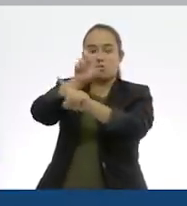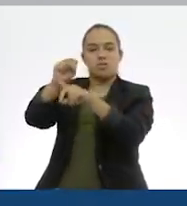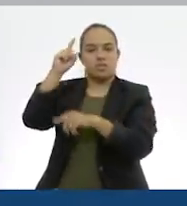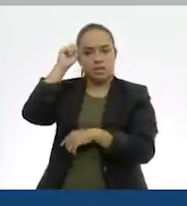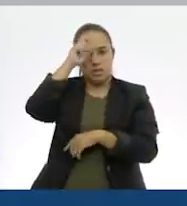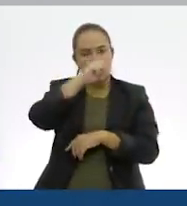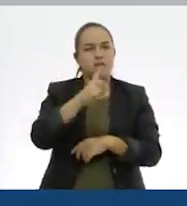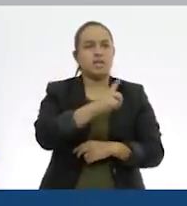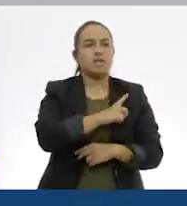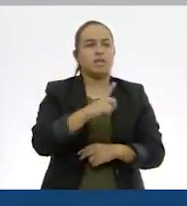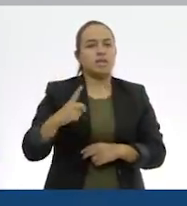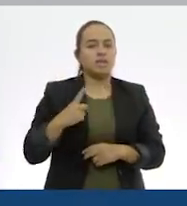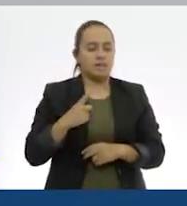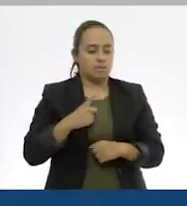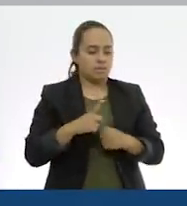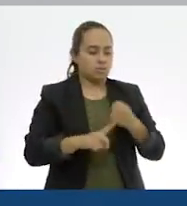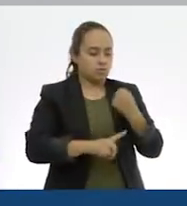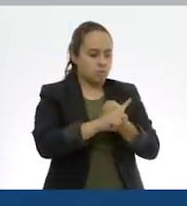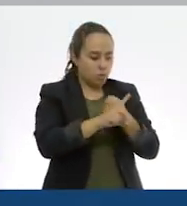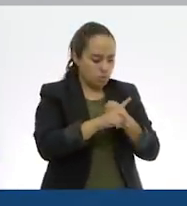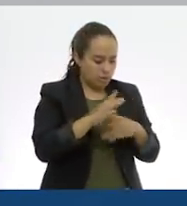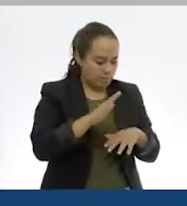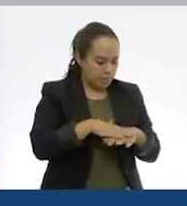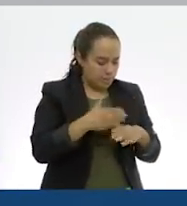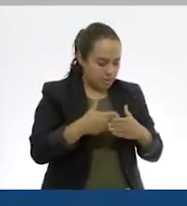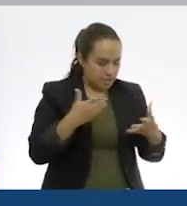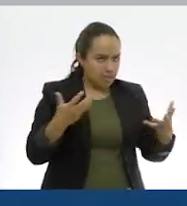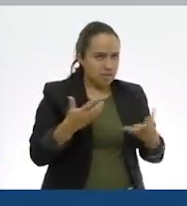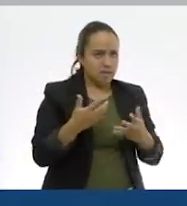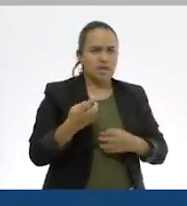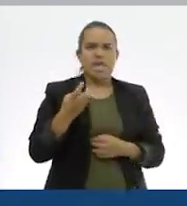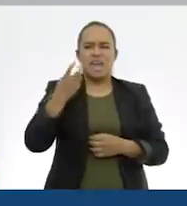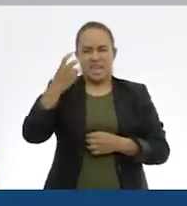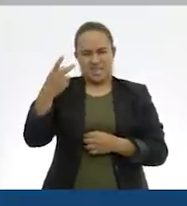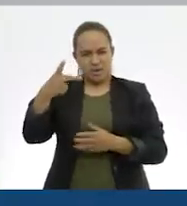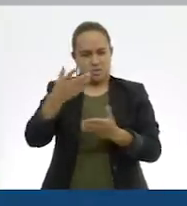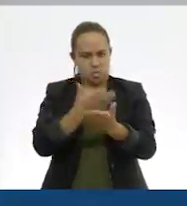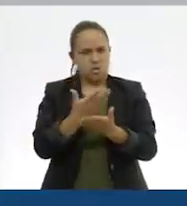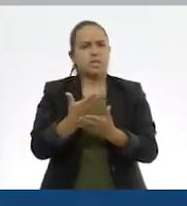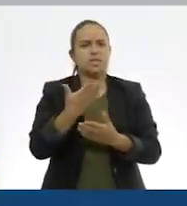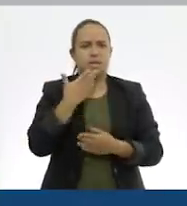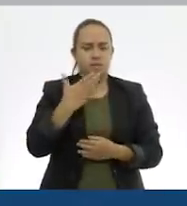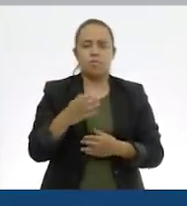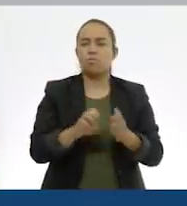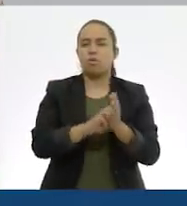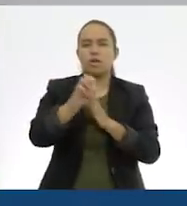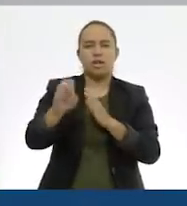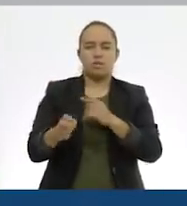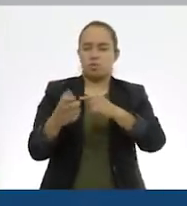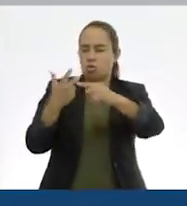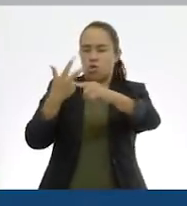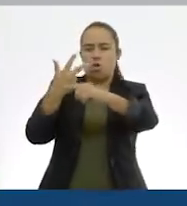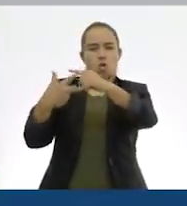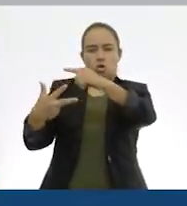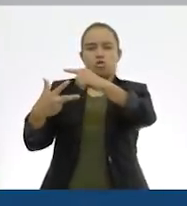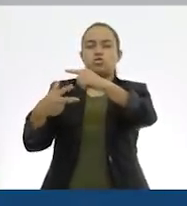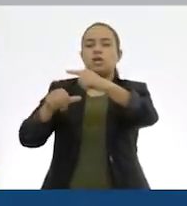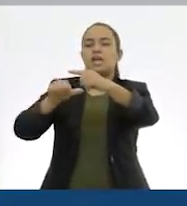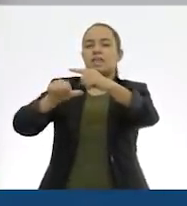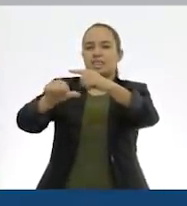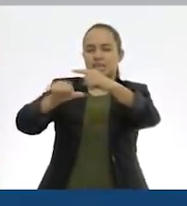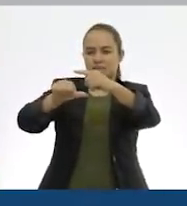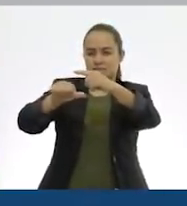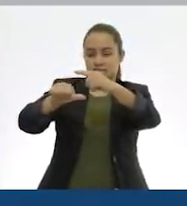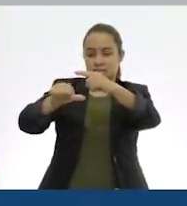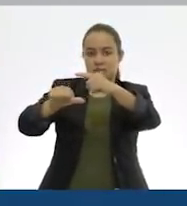tendríamos que tener un problema bien pensado, pero el planteamiento es bueno. Ajá, si en lugar de ponerle ocho le ponemos dieciséis. Ok.